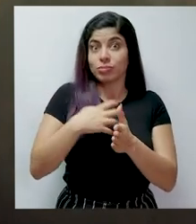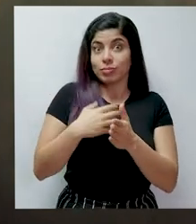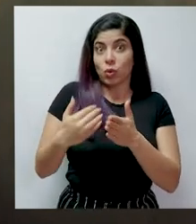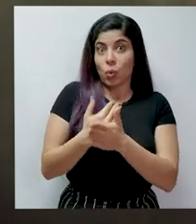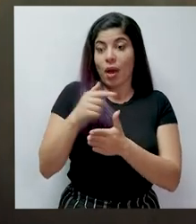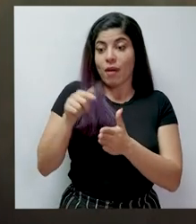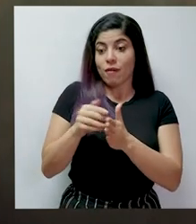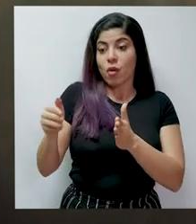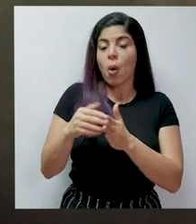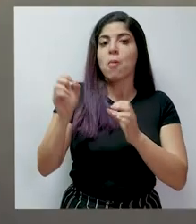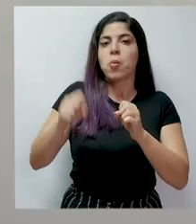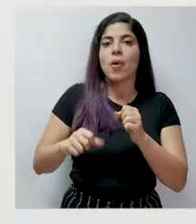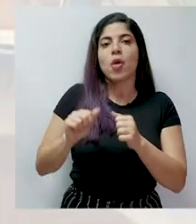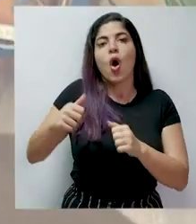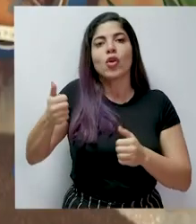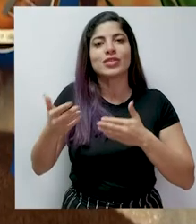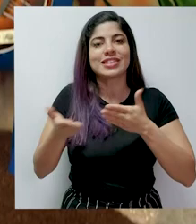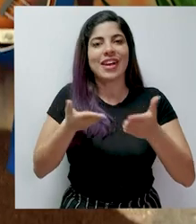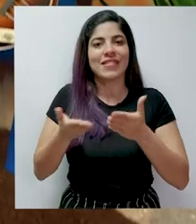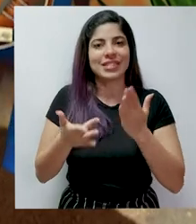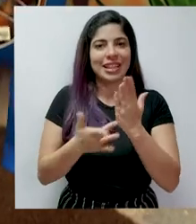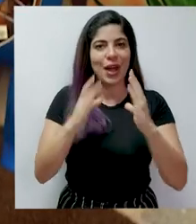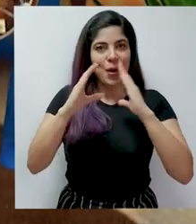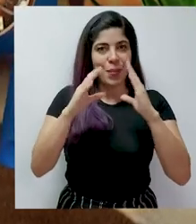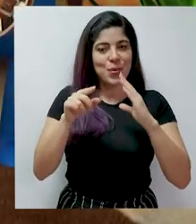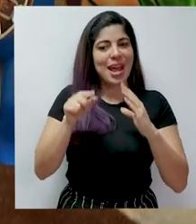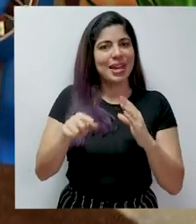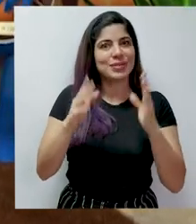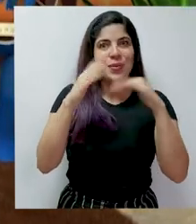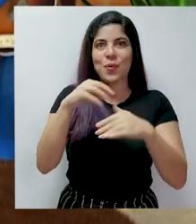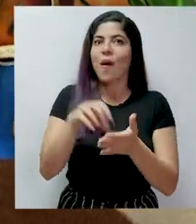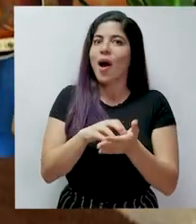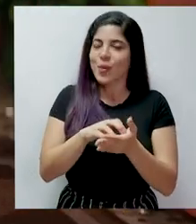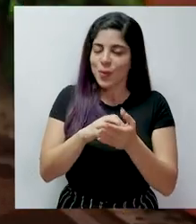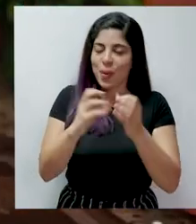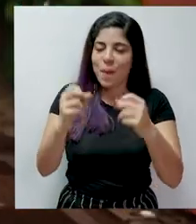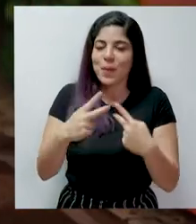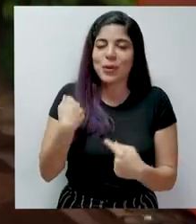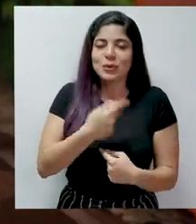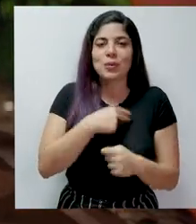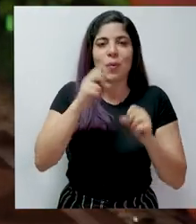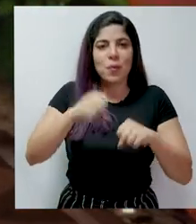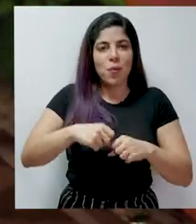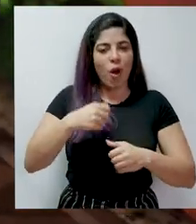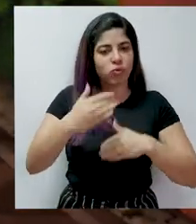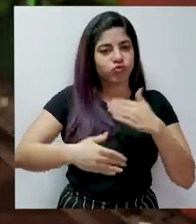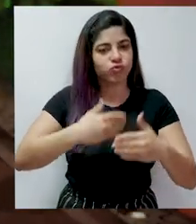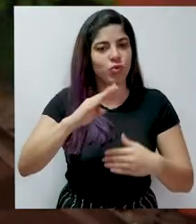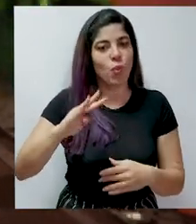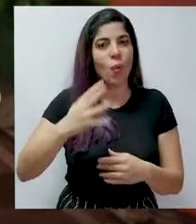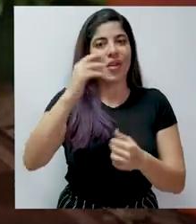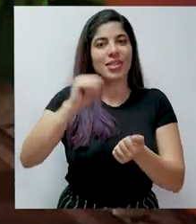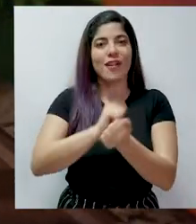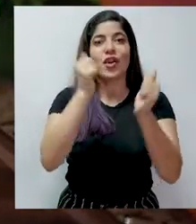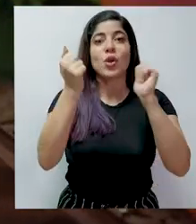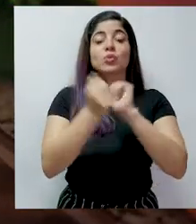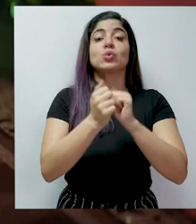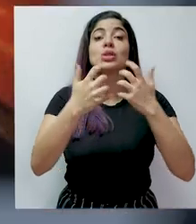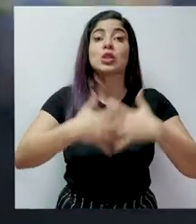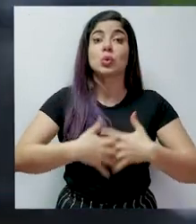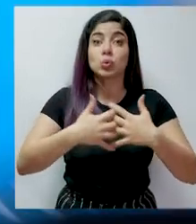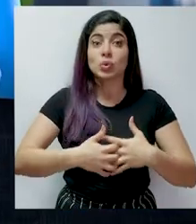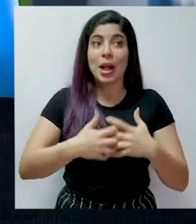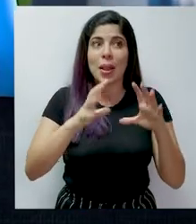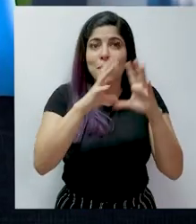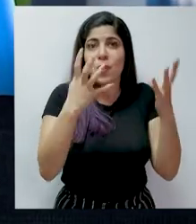desarrollar otros tipos de servicios de telecomunicaciones, los cuales, sin lugar a dudas, nos permitirán incursionar en la Cuarta Revolución Industrial